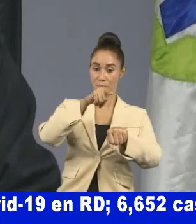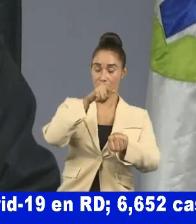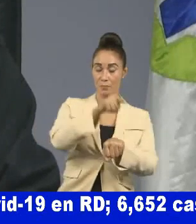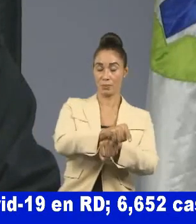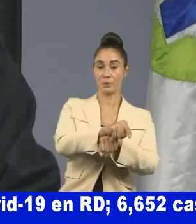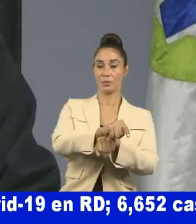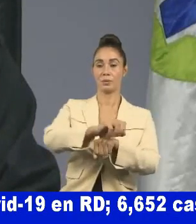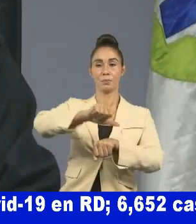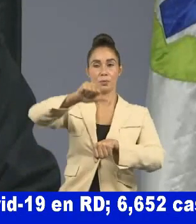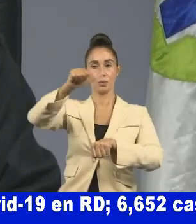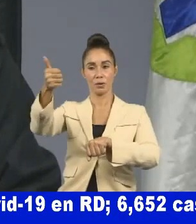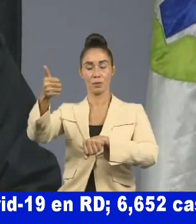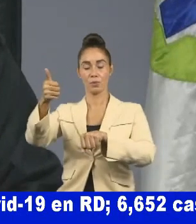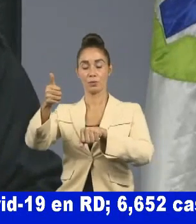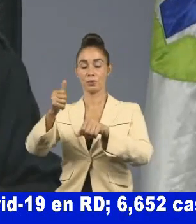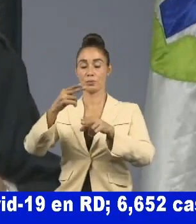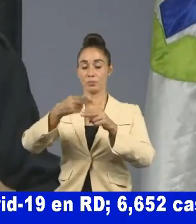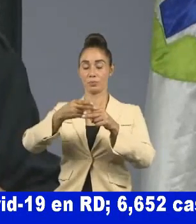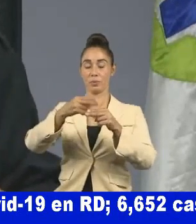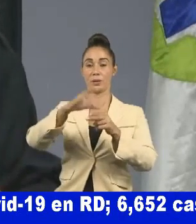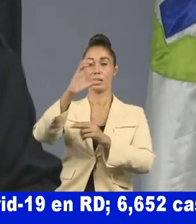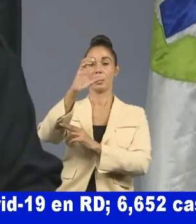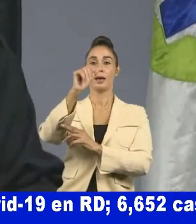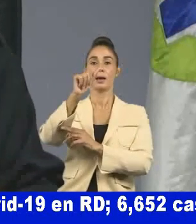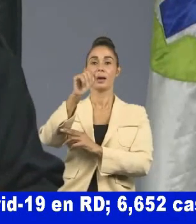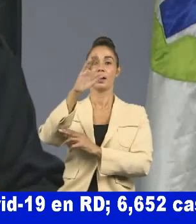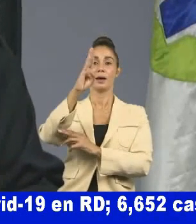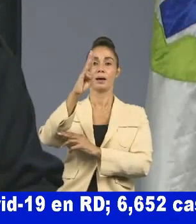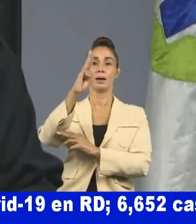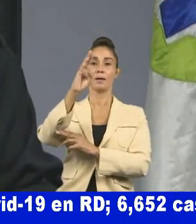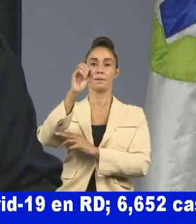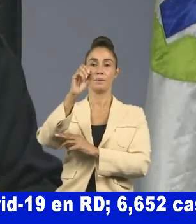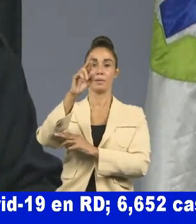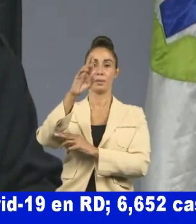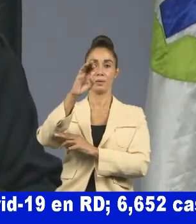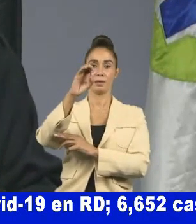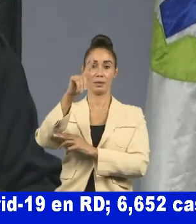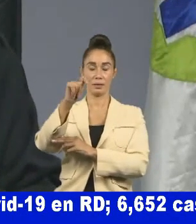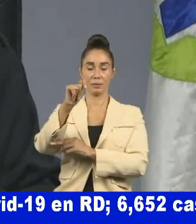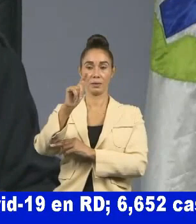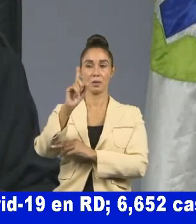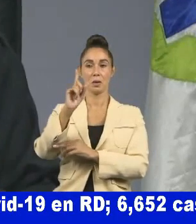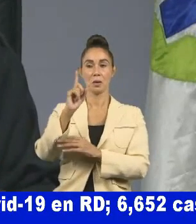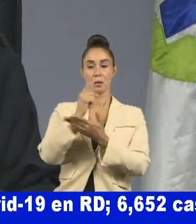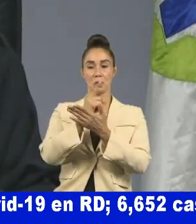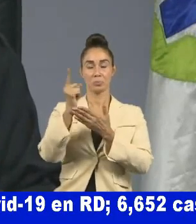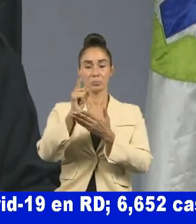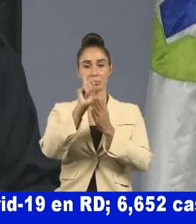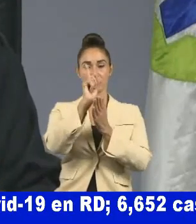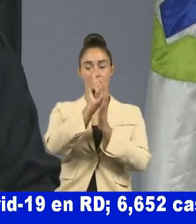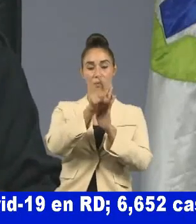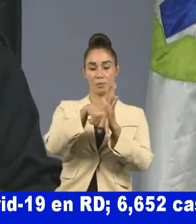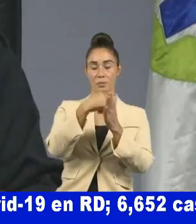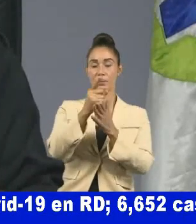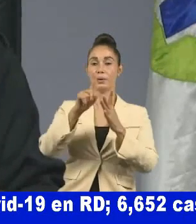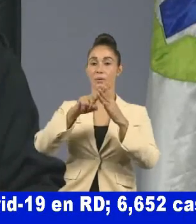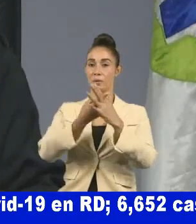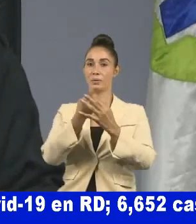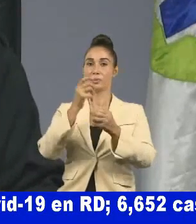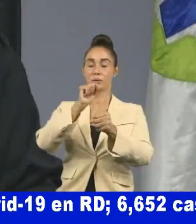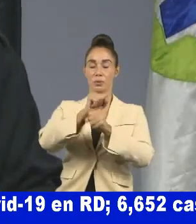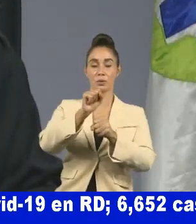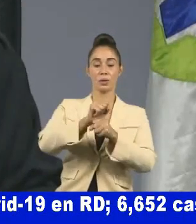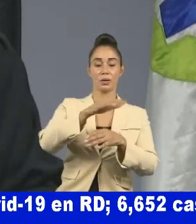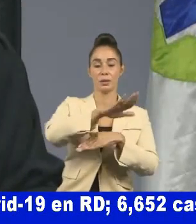en Cabarete, donde alrededor de una hora estarán iniciando el operativo de